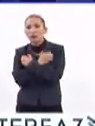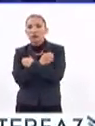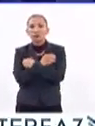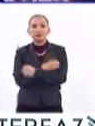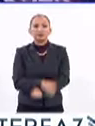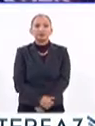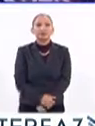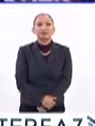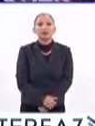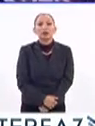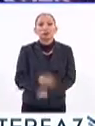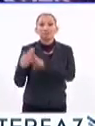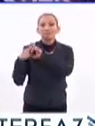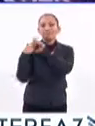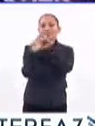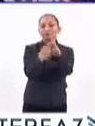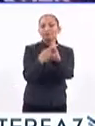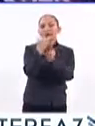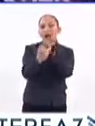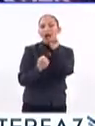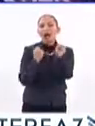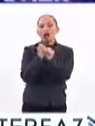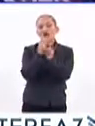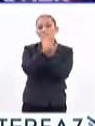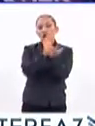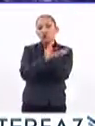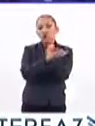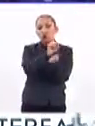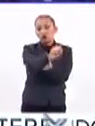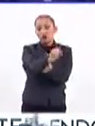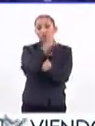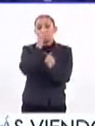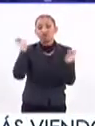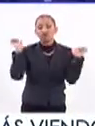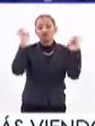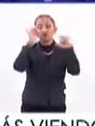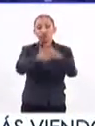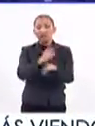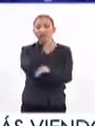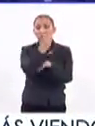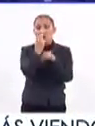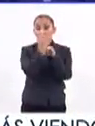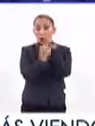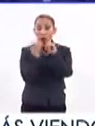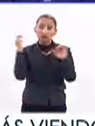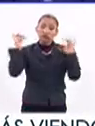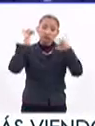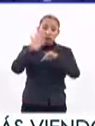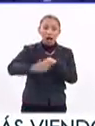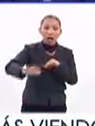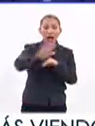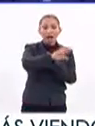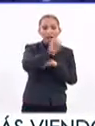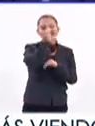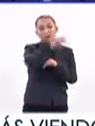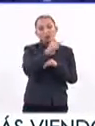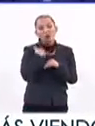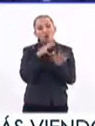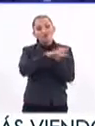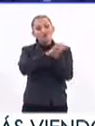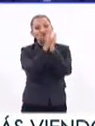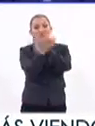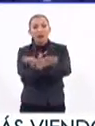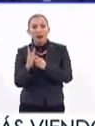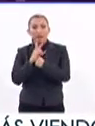educación. La conmemoración por el aniversario de la Constitución convocó, como hace 102 años, a los sectores protagonistas de la